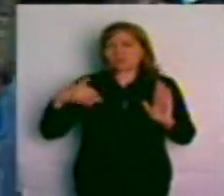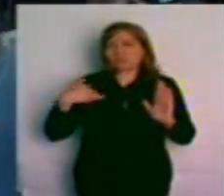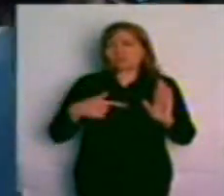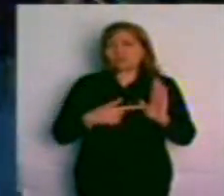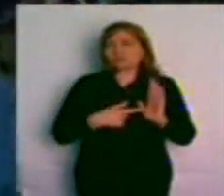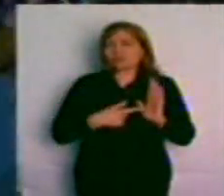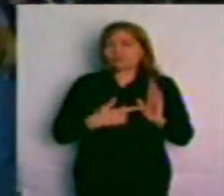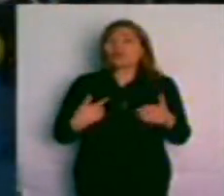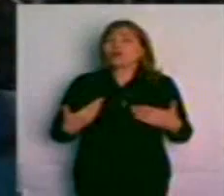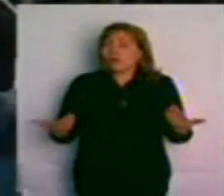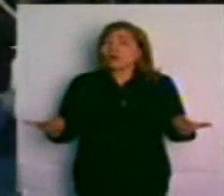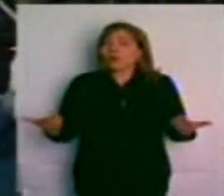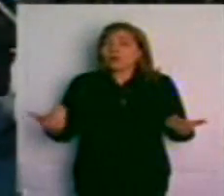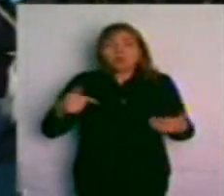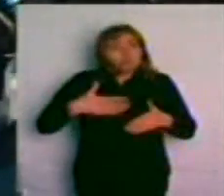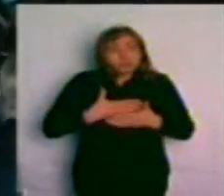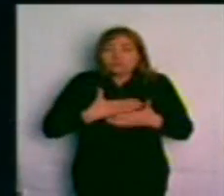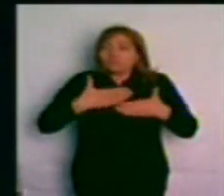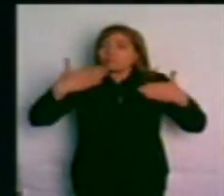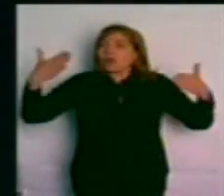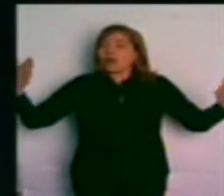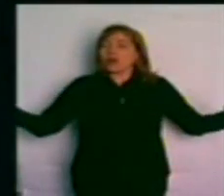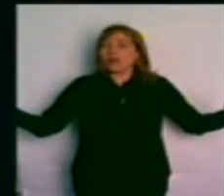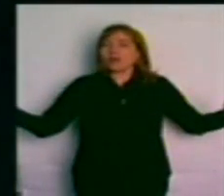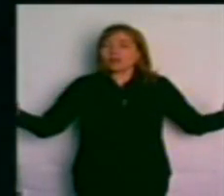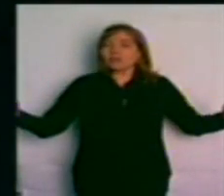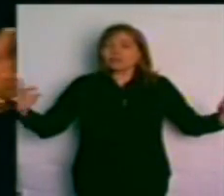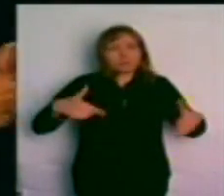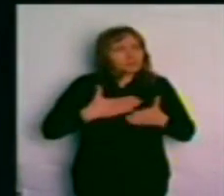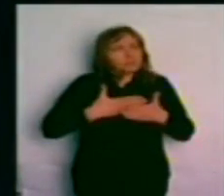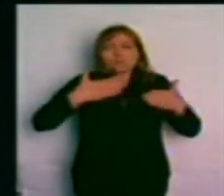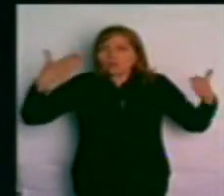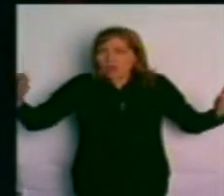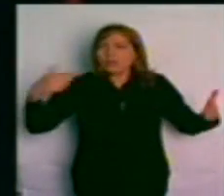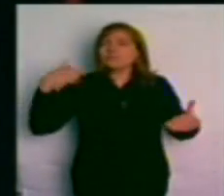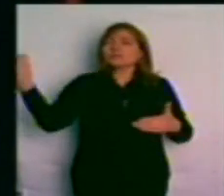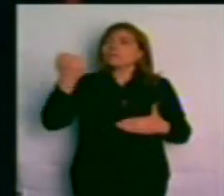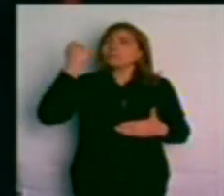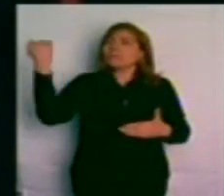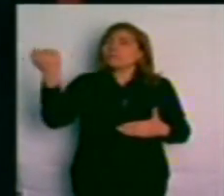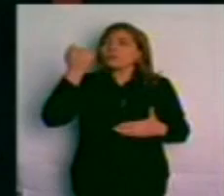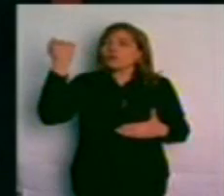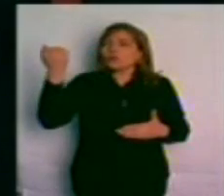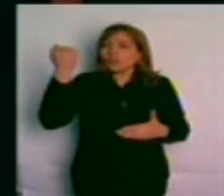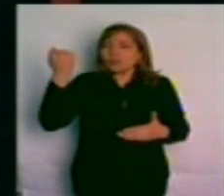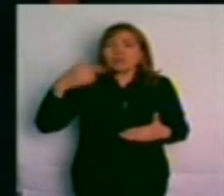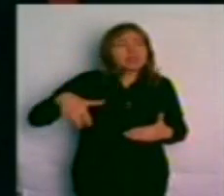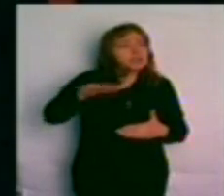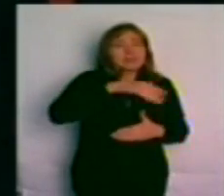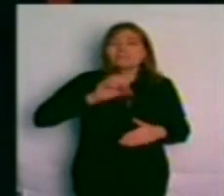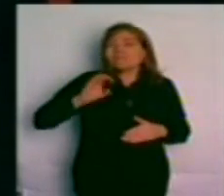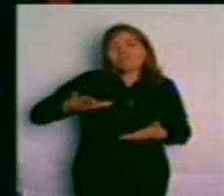Y claro que es mucho más grande y claro que es mucho más importante porque además estamos en Villa